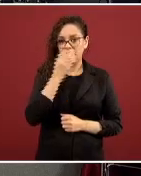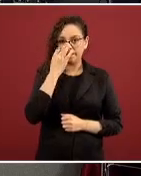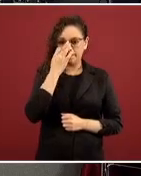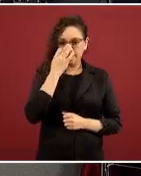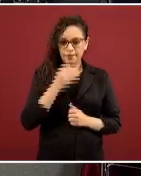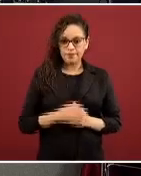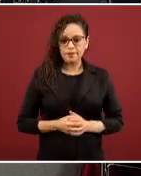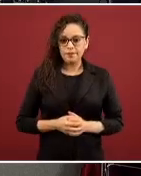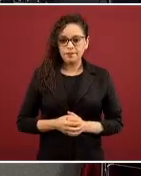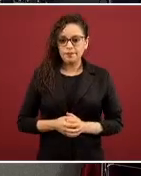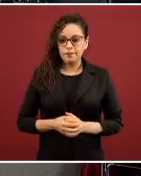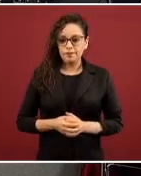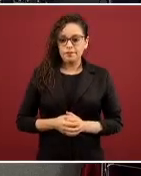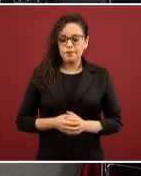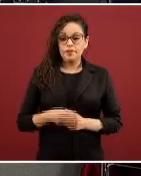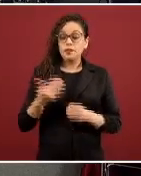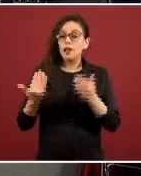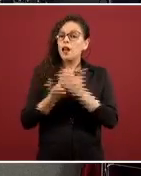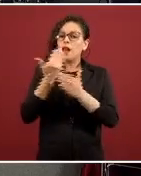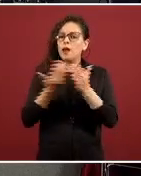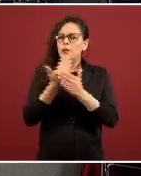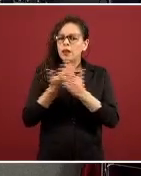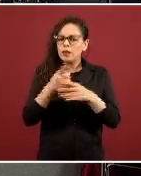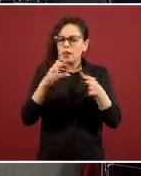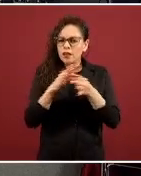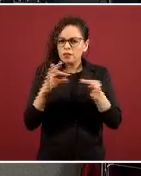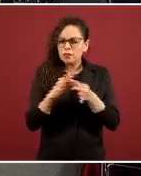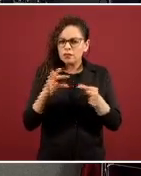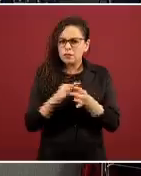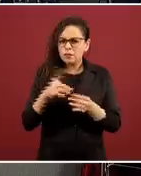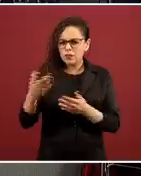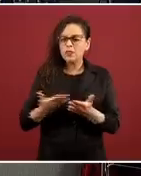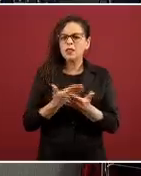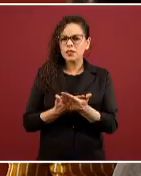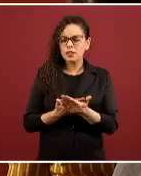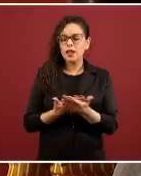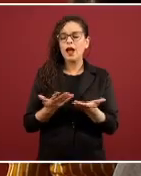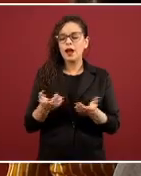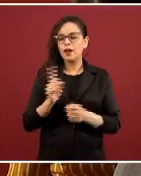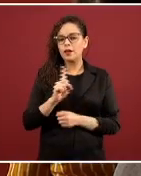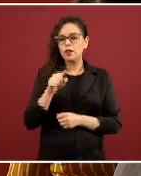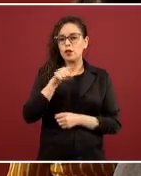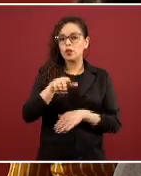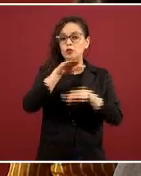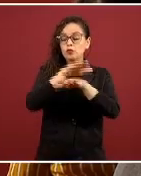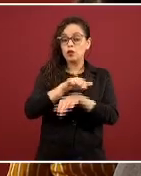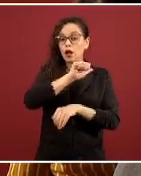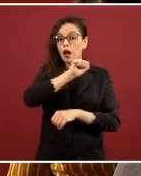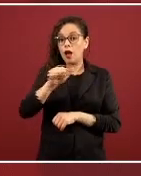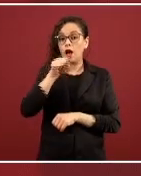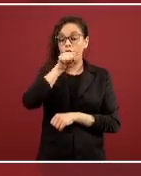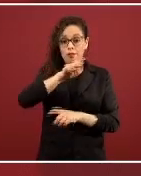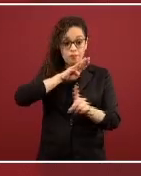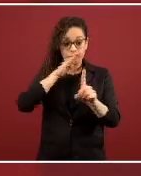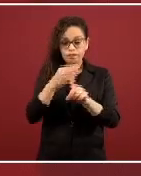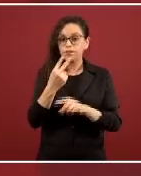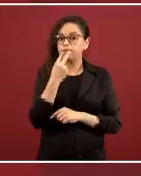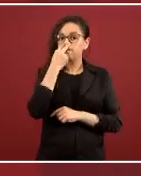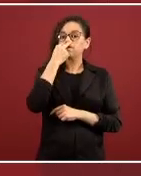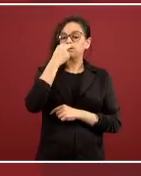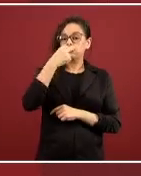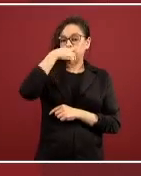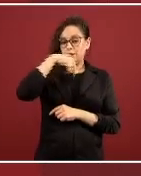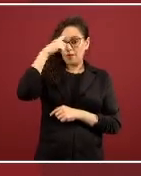¿Es lo que se comentó en la mañana? No, lo que se comentó en la mañana, lo que presentamos fue específicamente sobre los ventiladores, la parte de equipos de protección